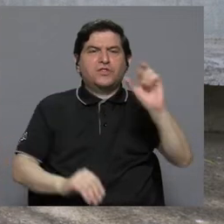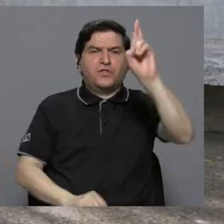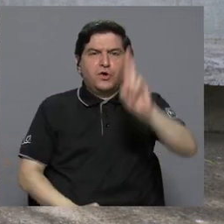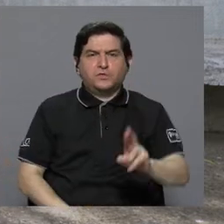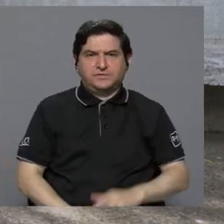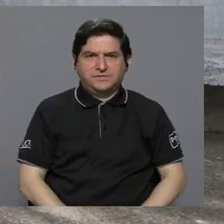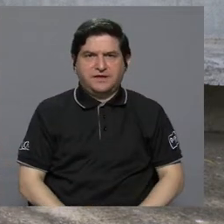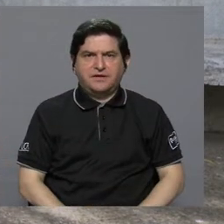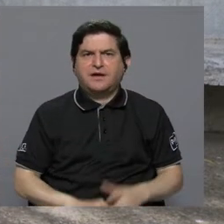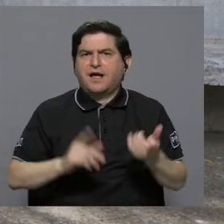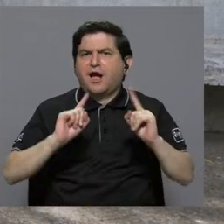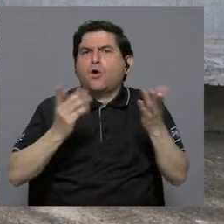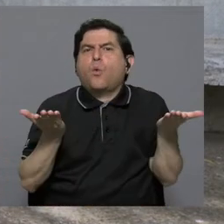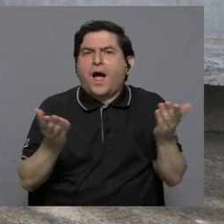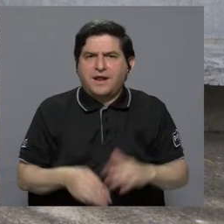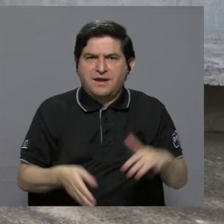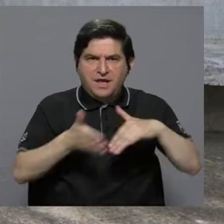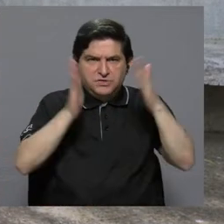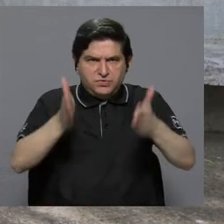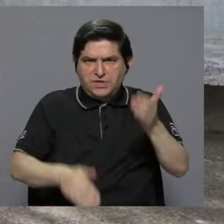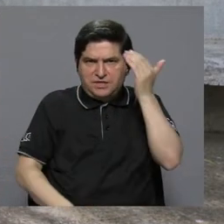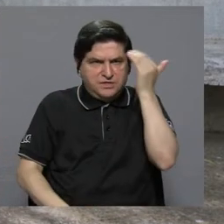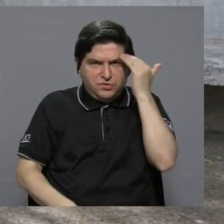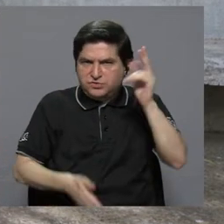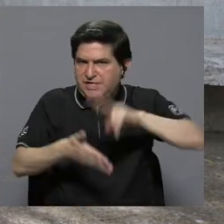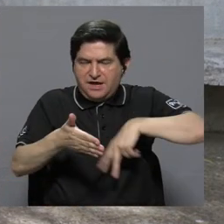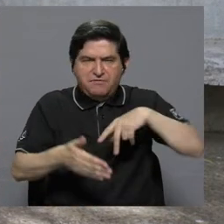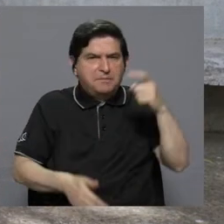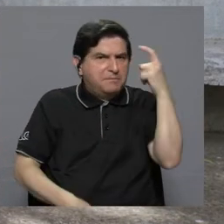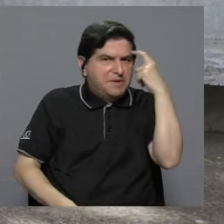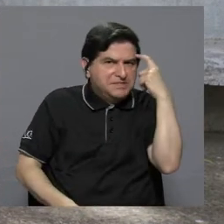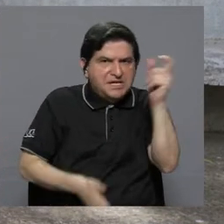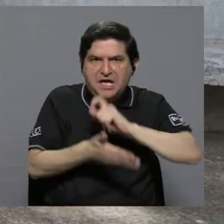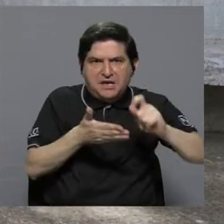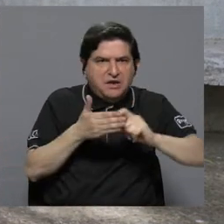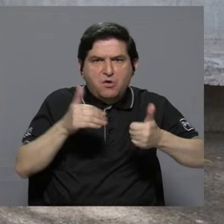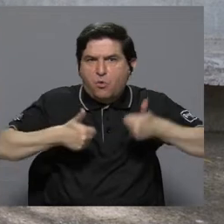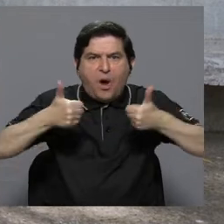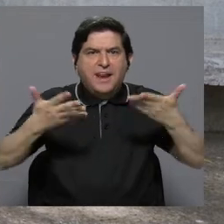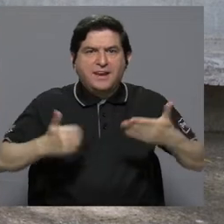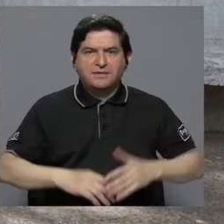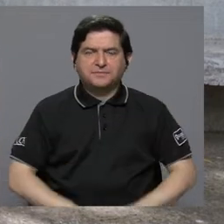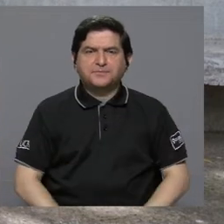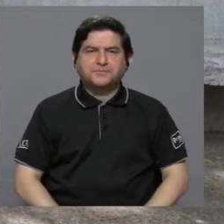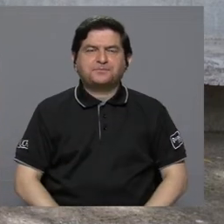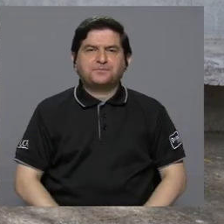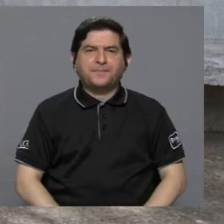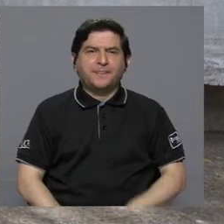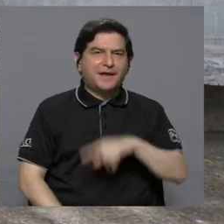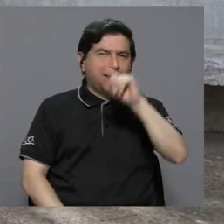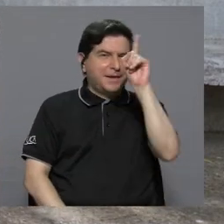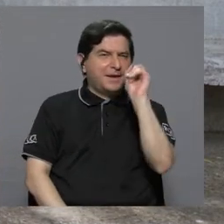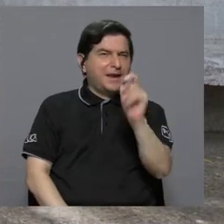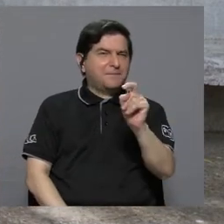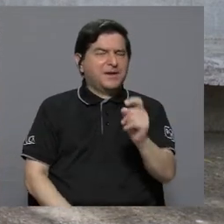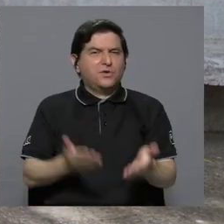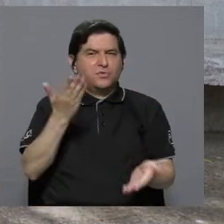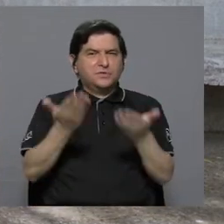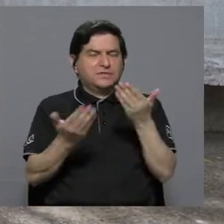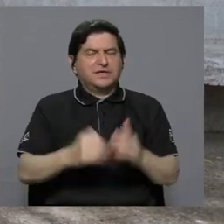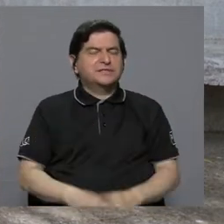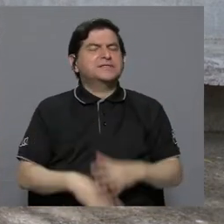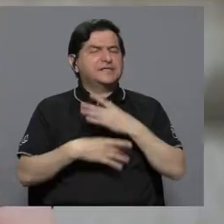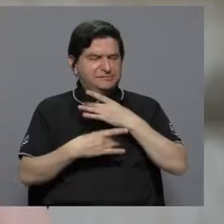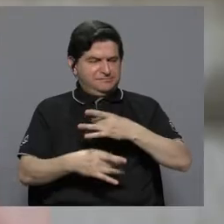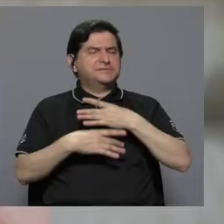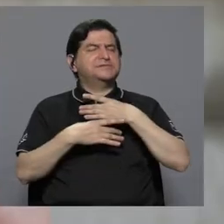es ¿cuál? ¿Los estudiantes no saben leer, no saben pensar, no saben escribir? Aquí, esa es una pregunta, Gabriela, sumamente